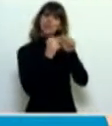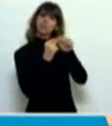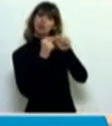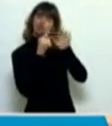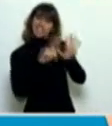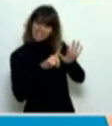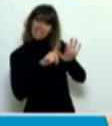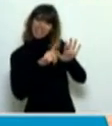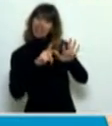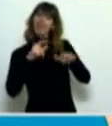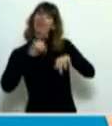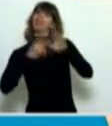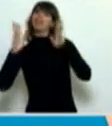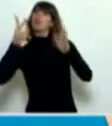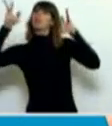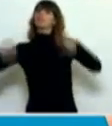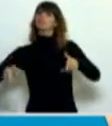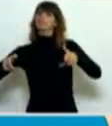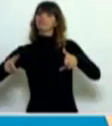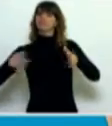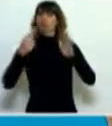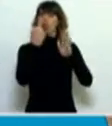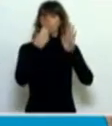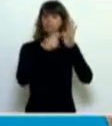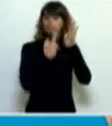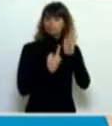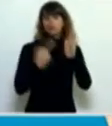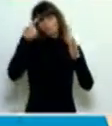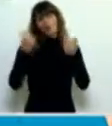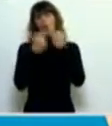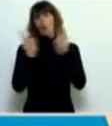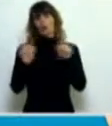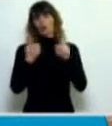artículo 7, que son nuestras disidencias en particular. Muchas gracias.